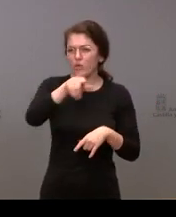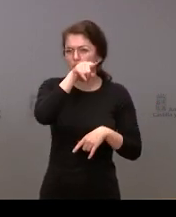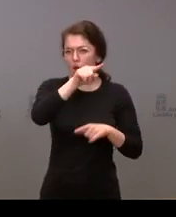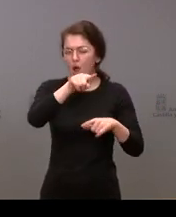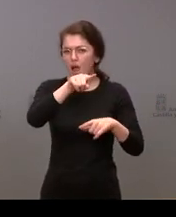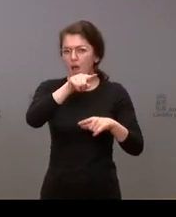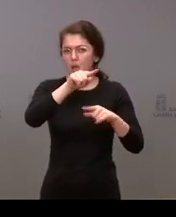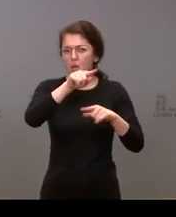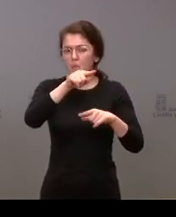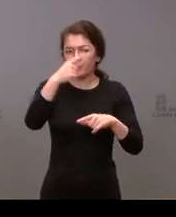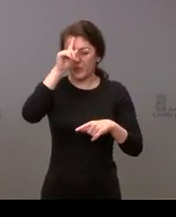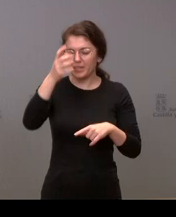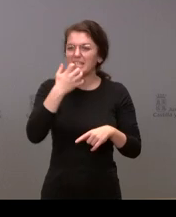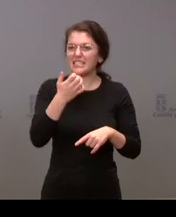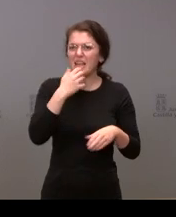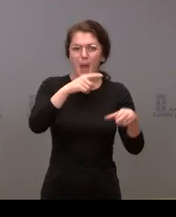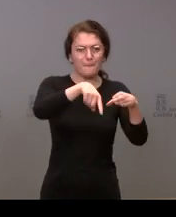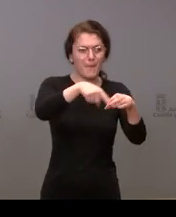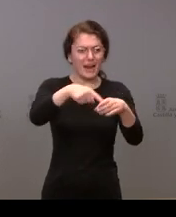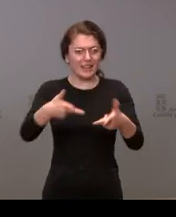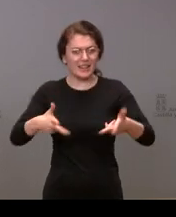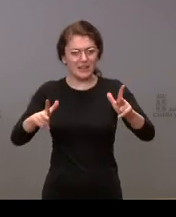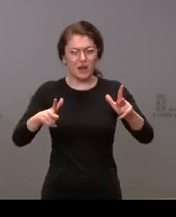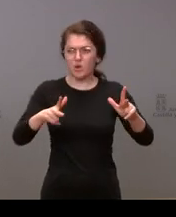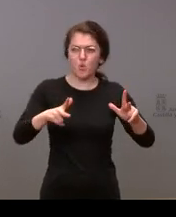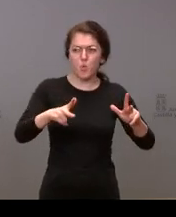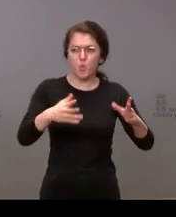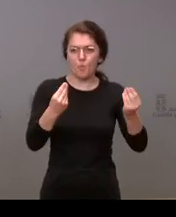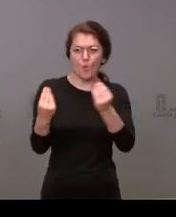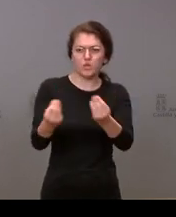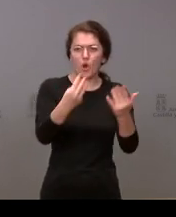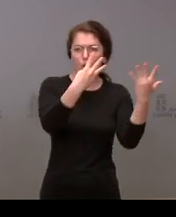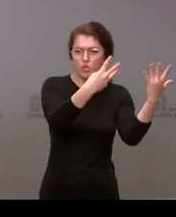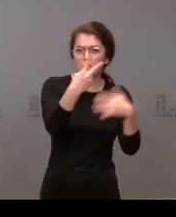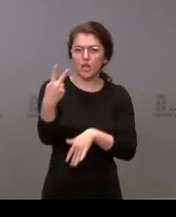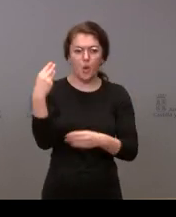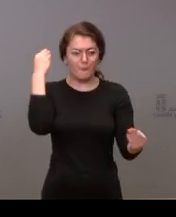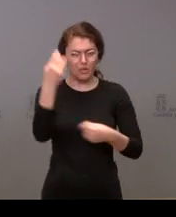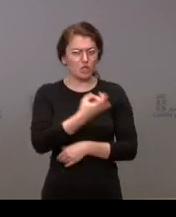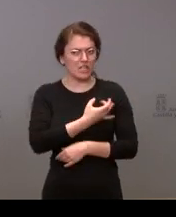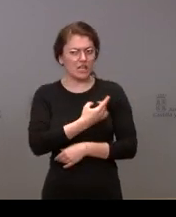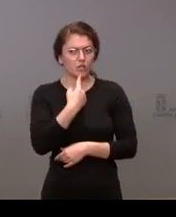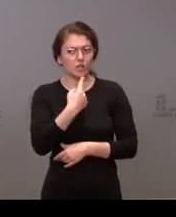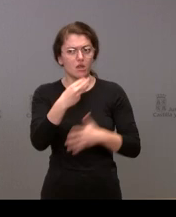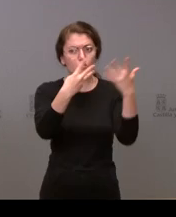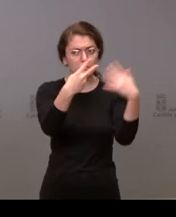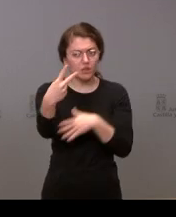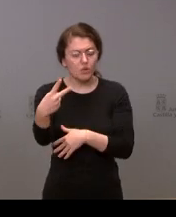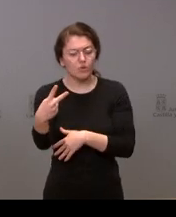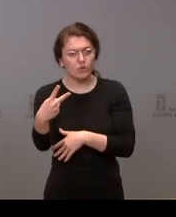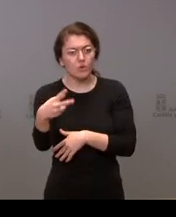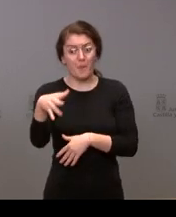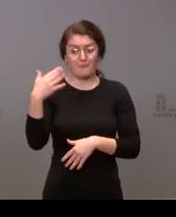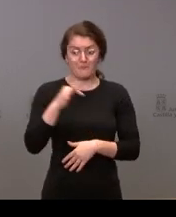hay un montón de vacantes 82 creo que han dicho los los sindicatos y y hay zonas